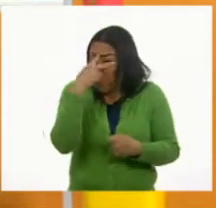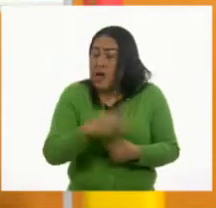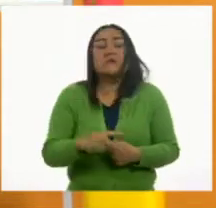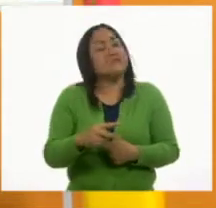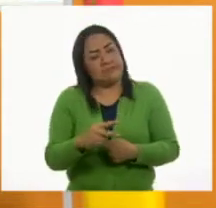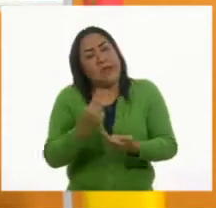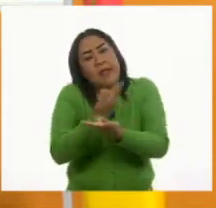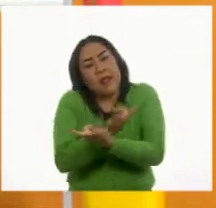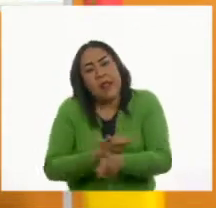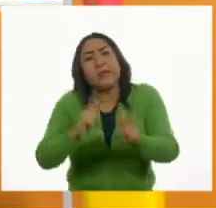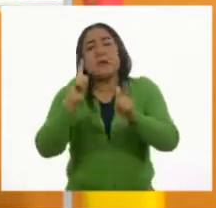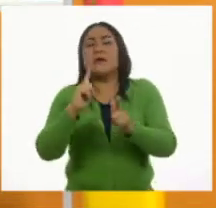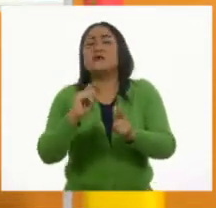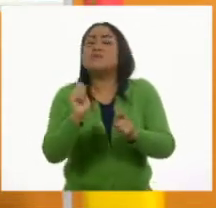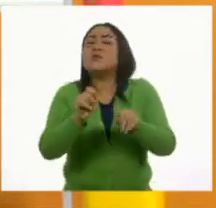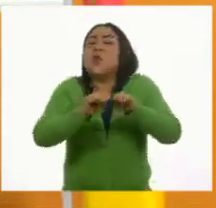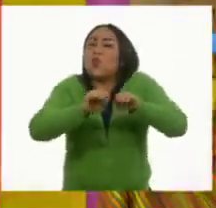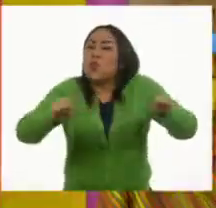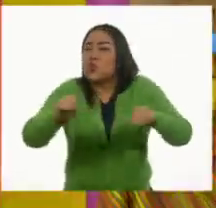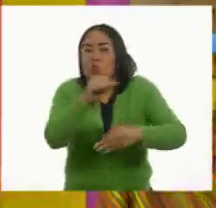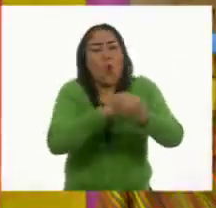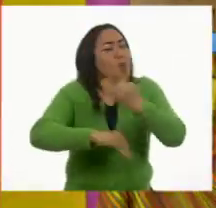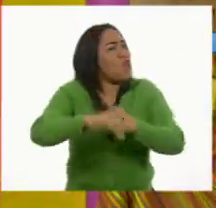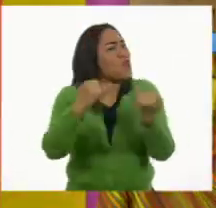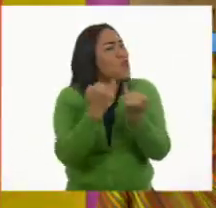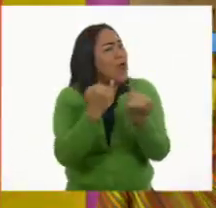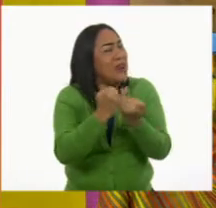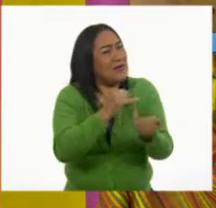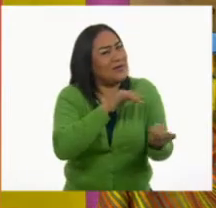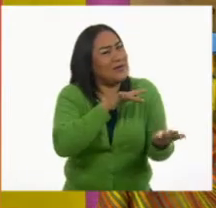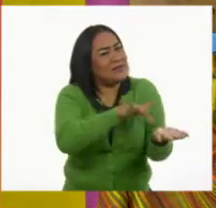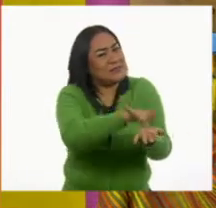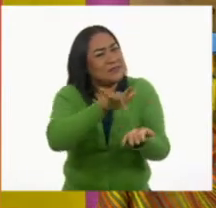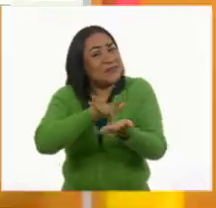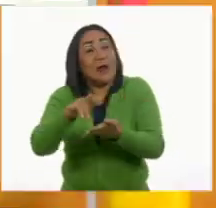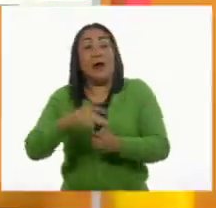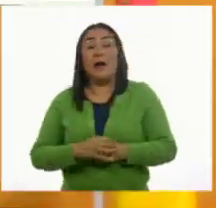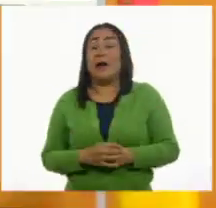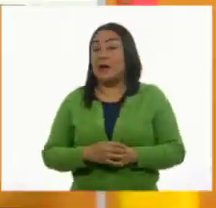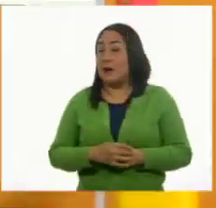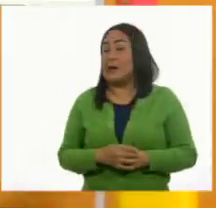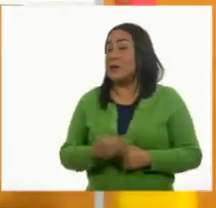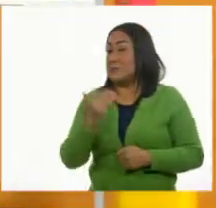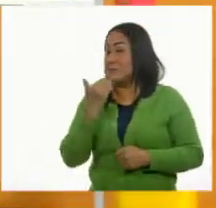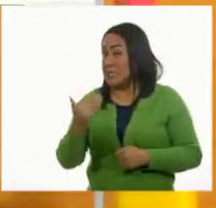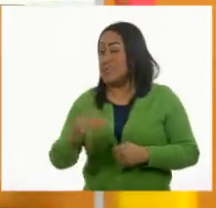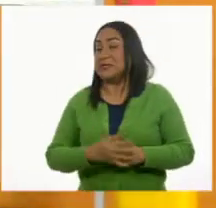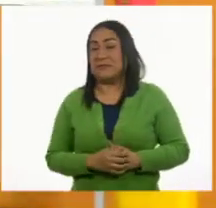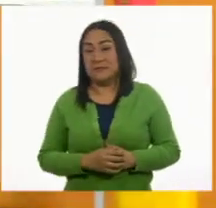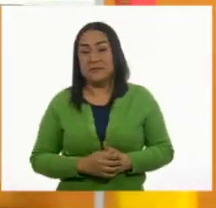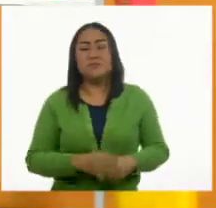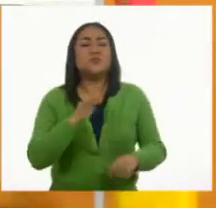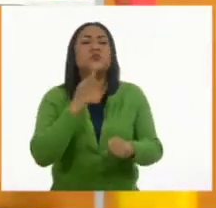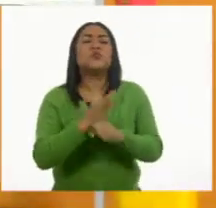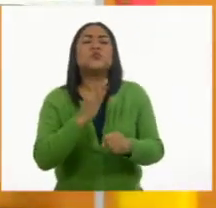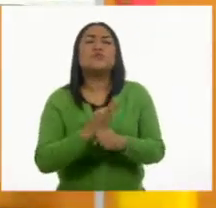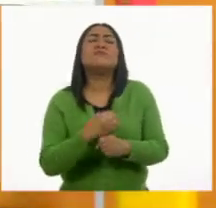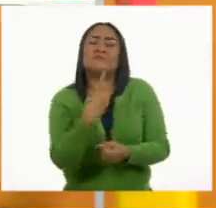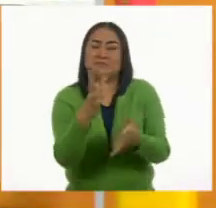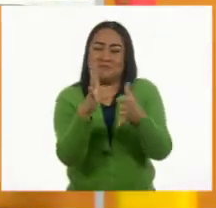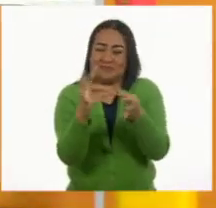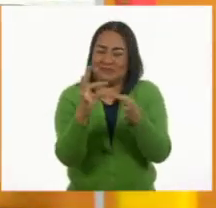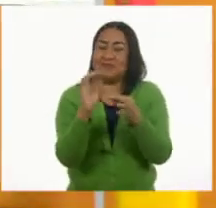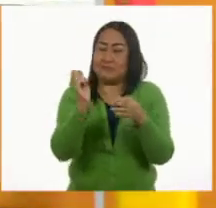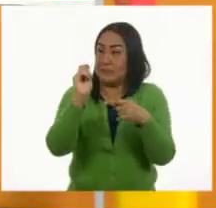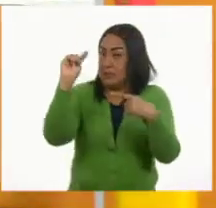tengamos igualdad de condiciones. Me parece muy bien, sí. Ahora sí. Estamos hablando de la tecnología